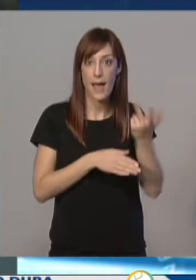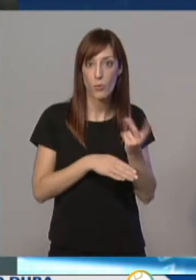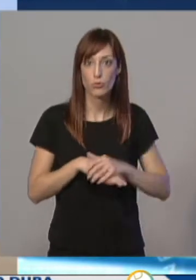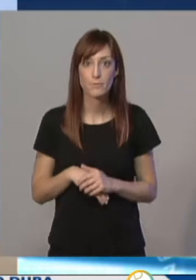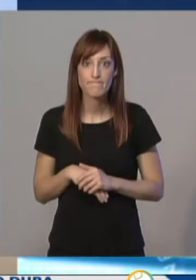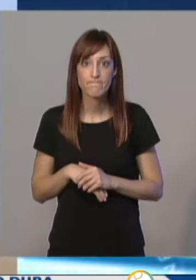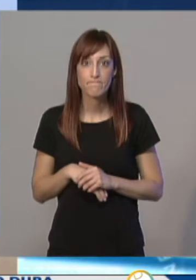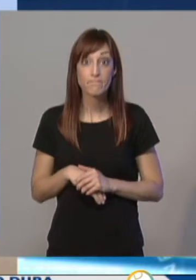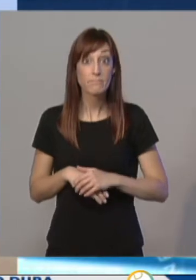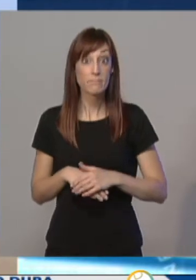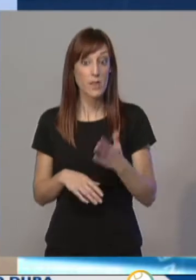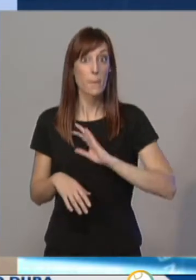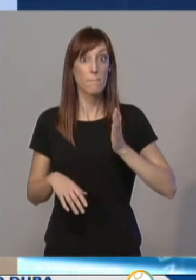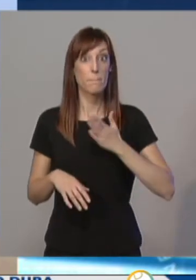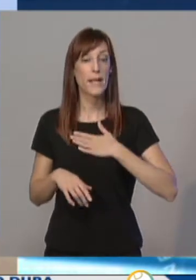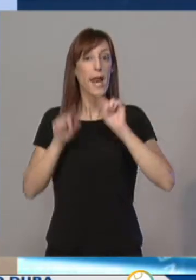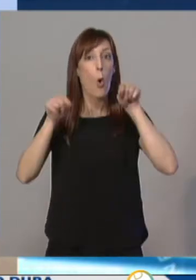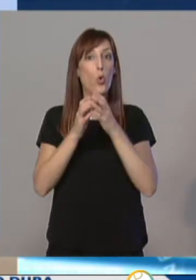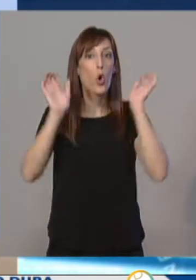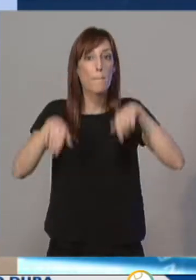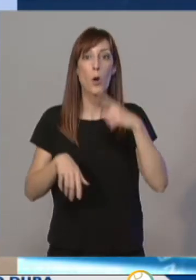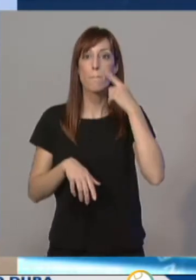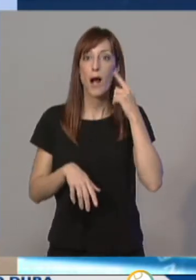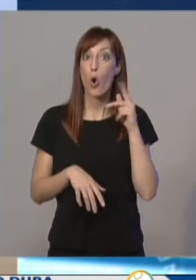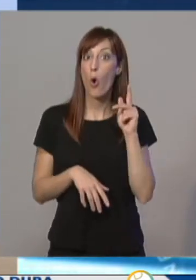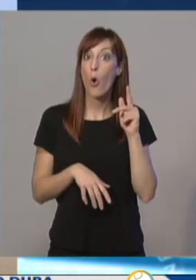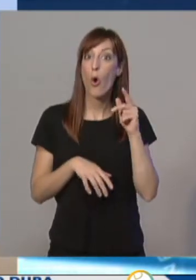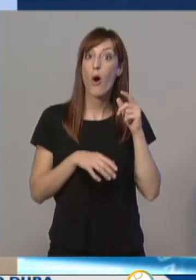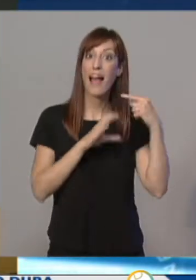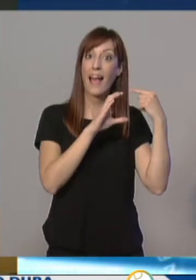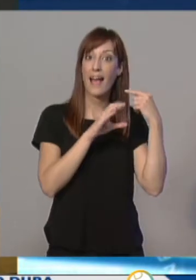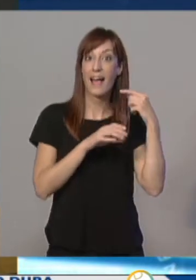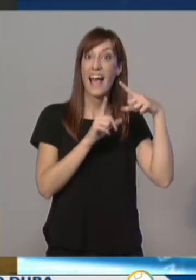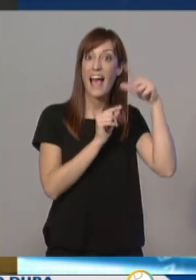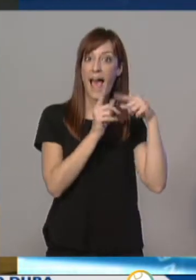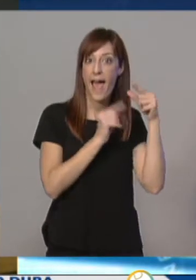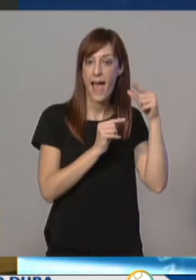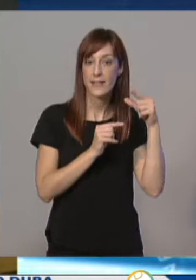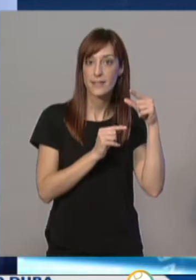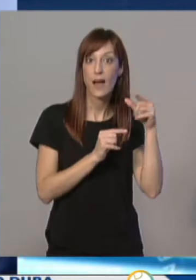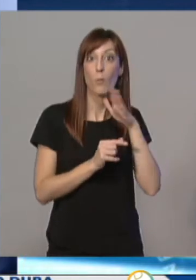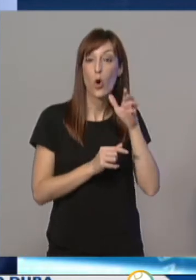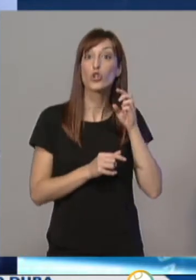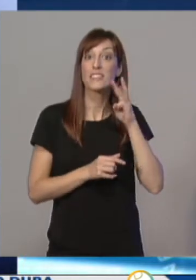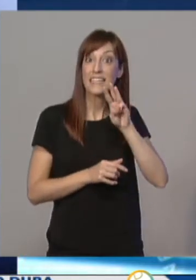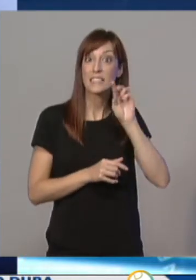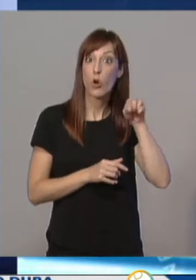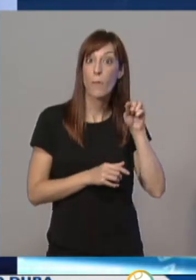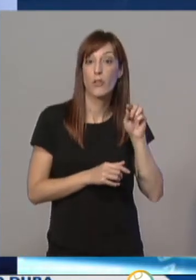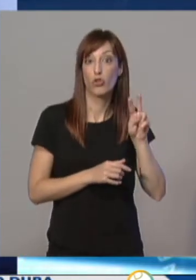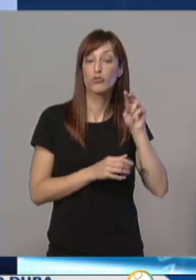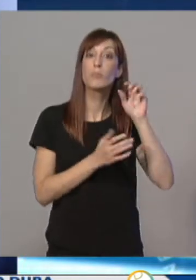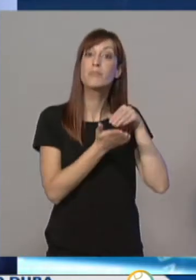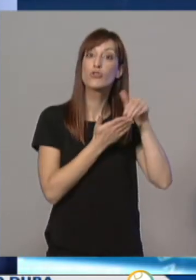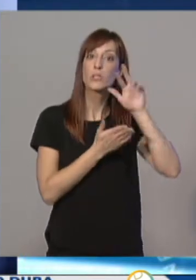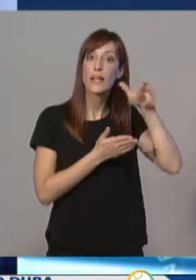firmará mañana un convenio con la Fundación La Caixa por el que la entidad bancaria aportará 3 millones de euros... ...para actuaciones de carácter social